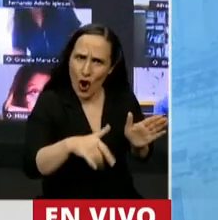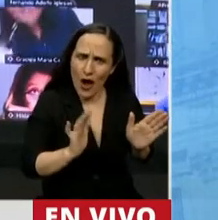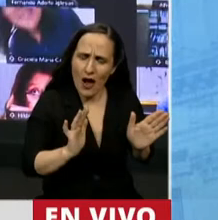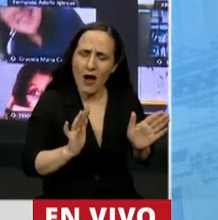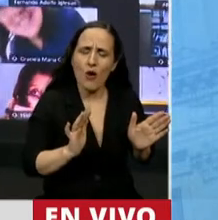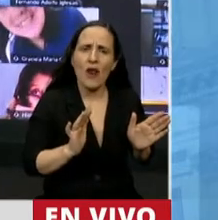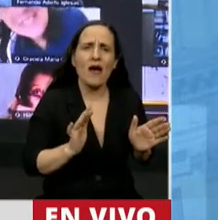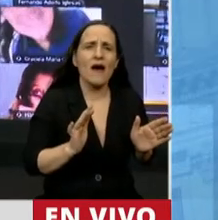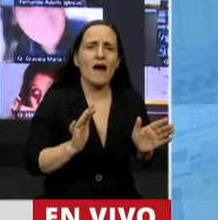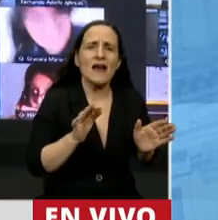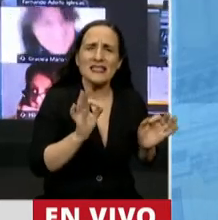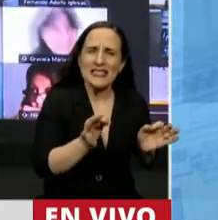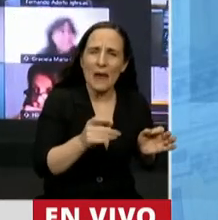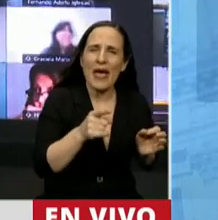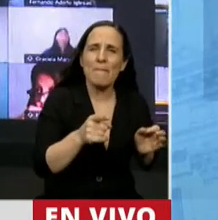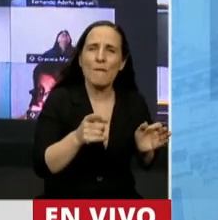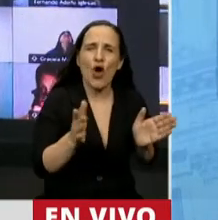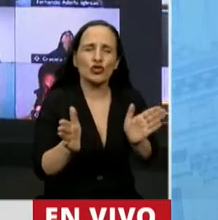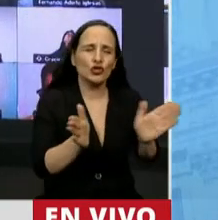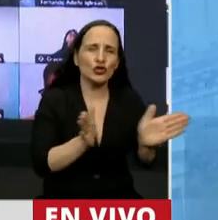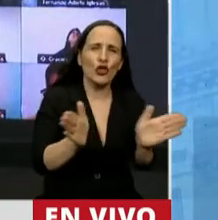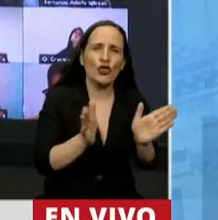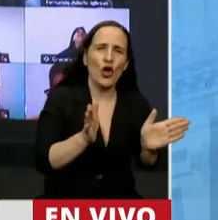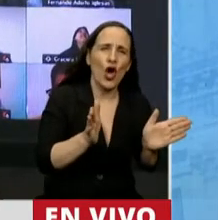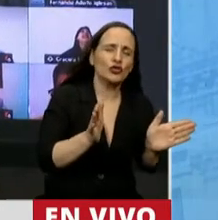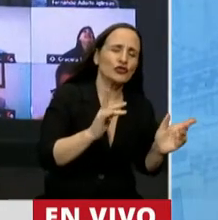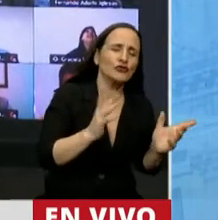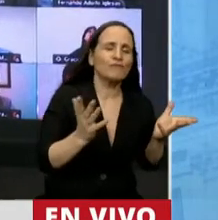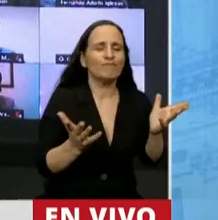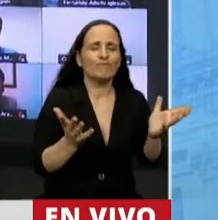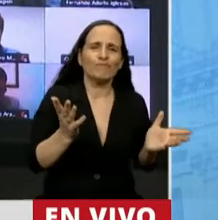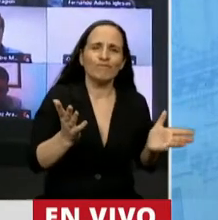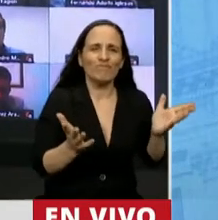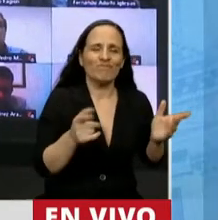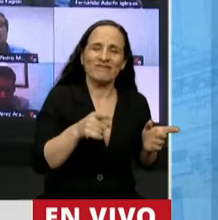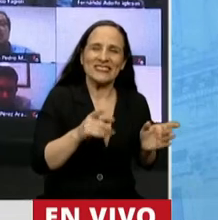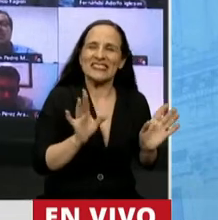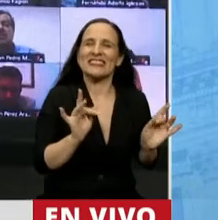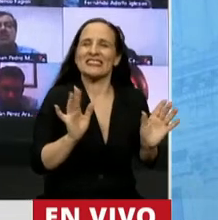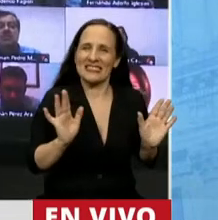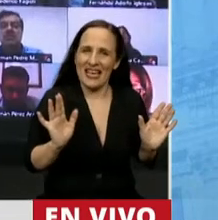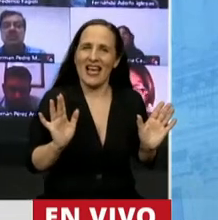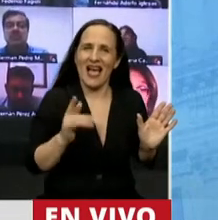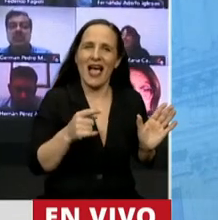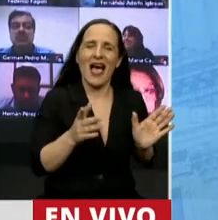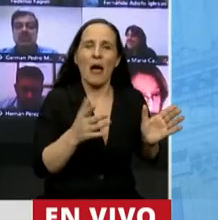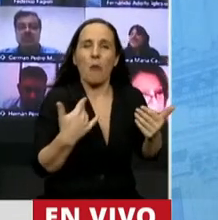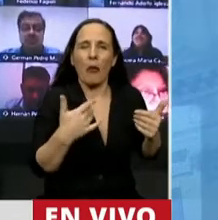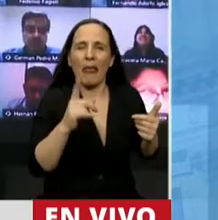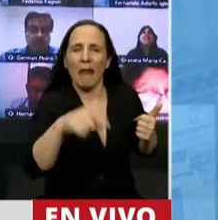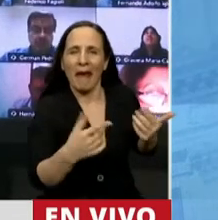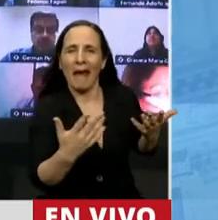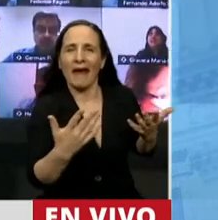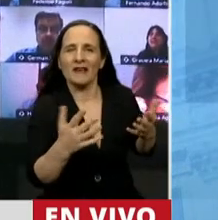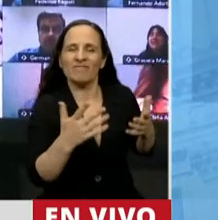Sabemos que lo binario siempre abre con puertas para la falacia, para